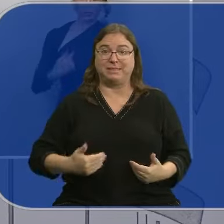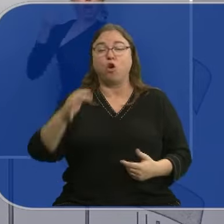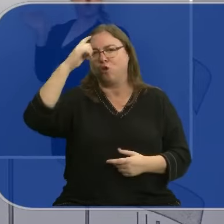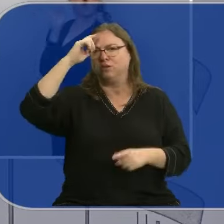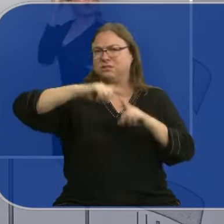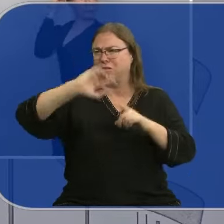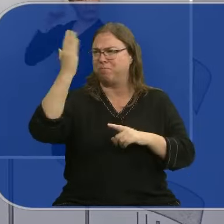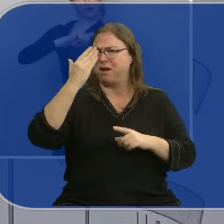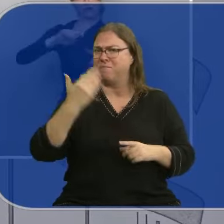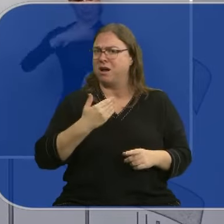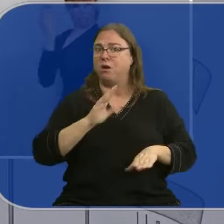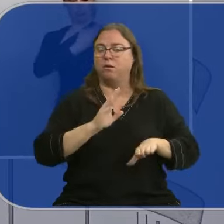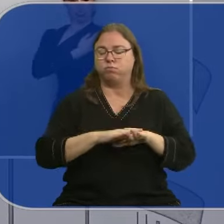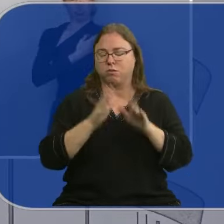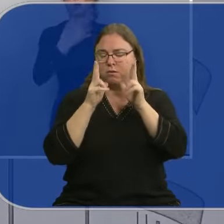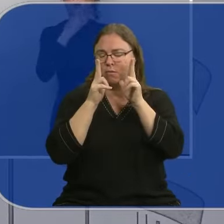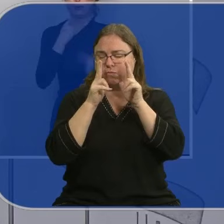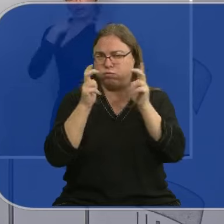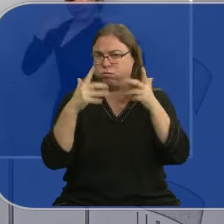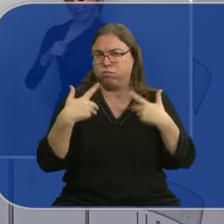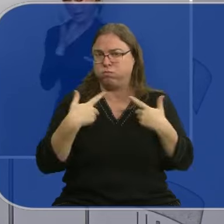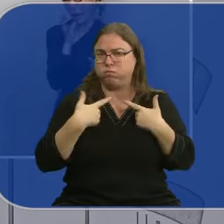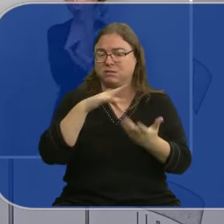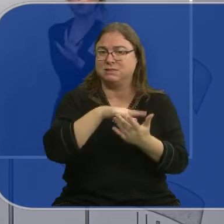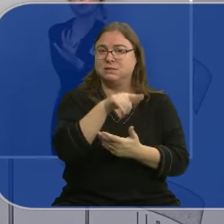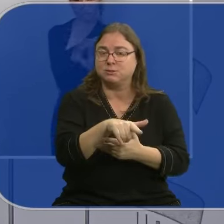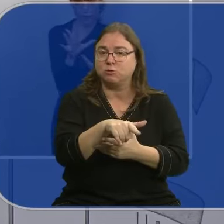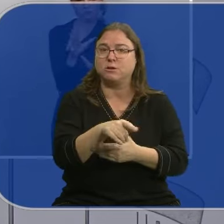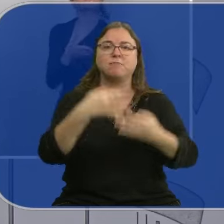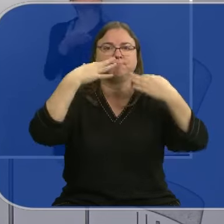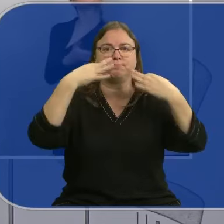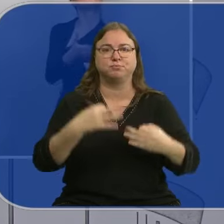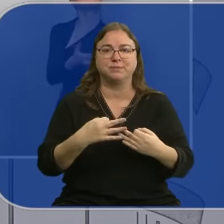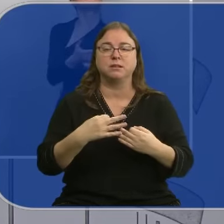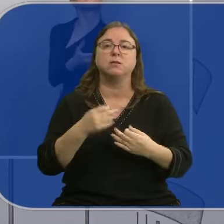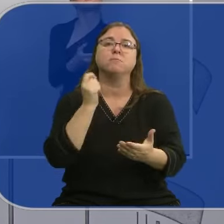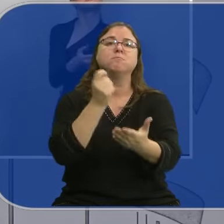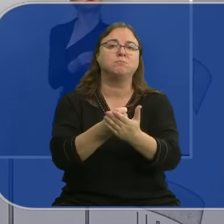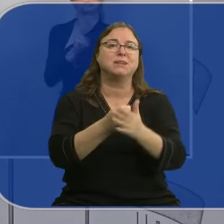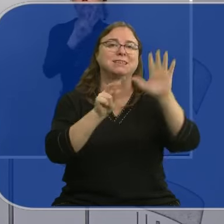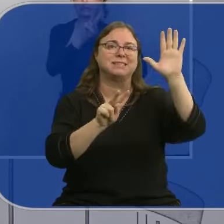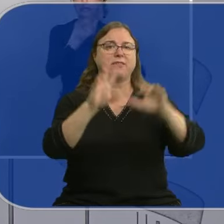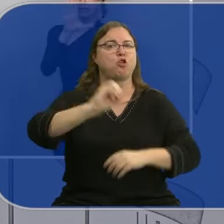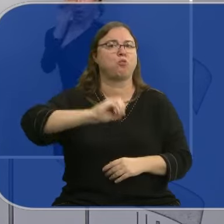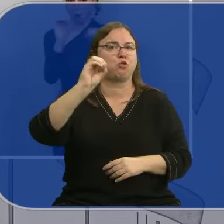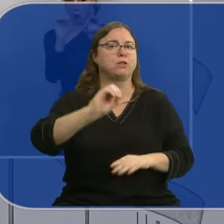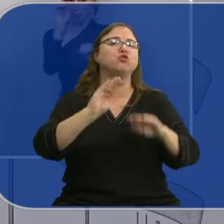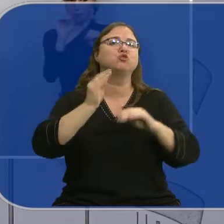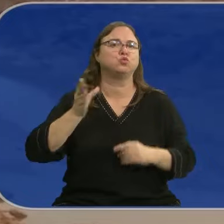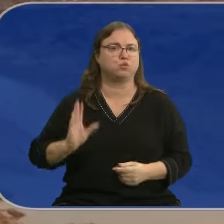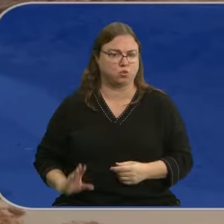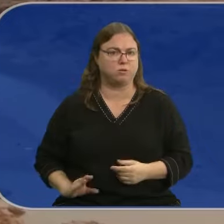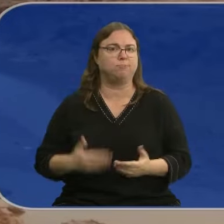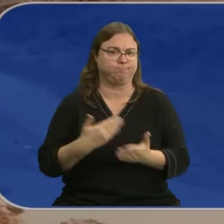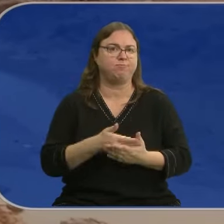psicológicamente por esta terrible tragedia, se les garantizará el cobro del 75% de su